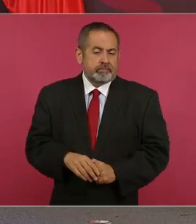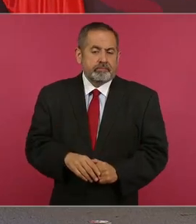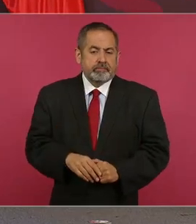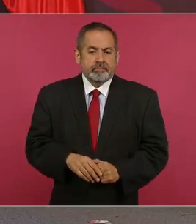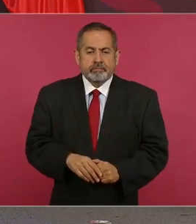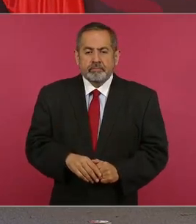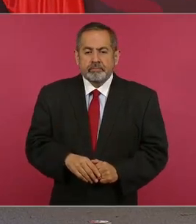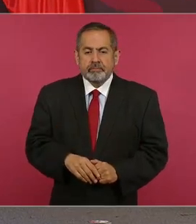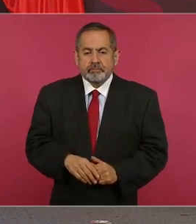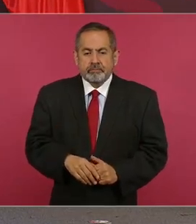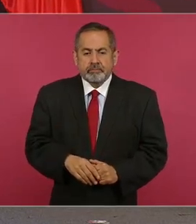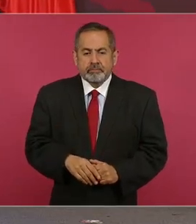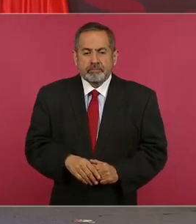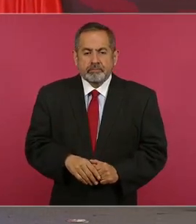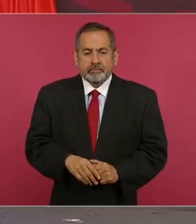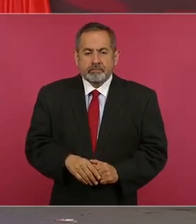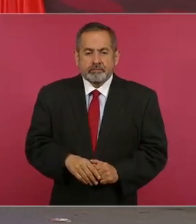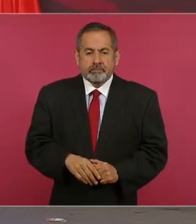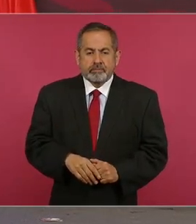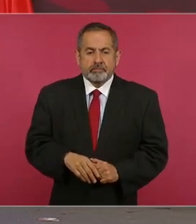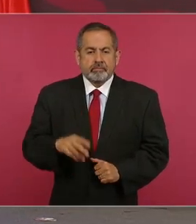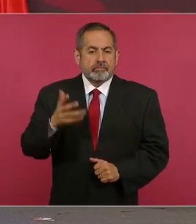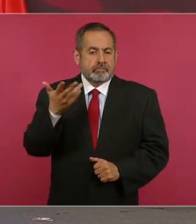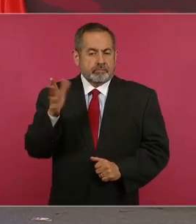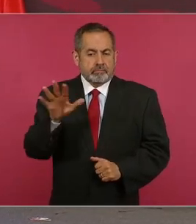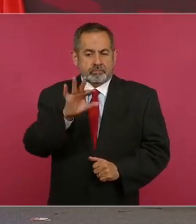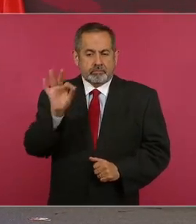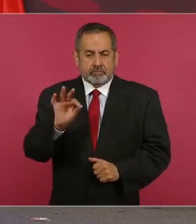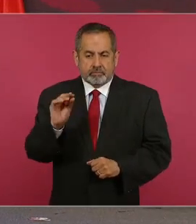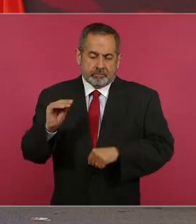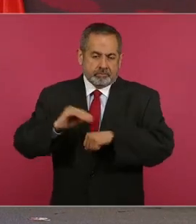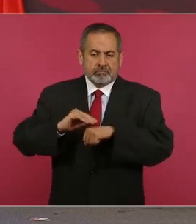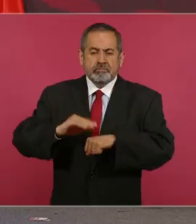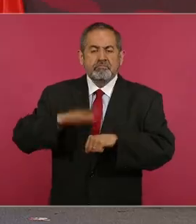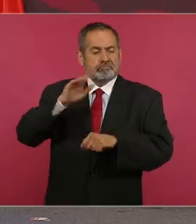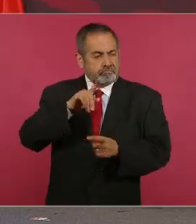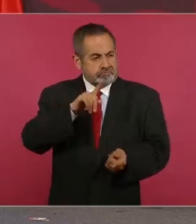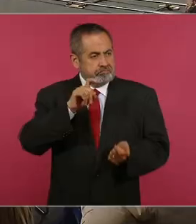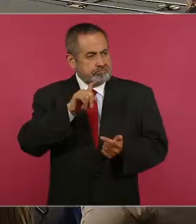medio billón, 10 por ciento en términos reales.